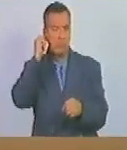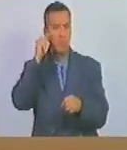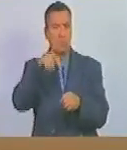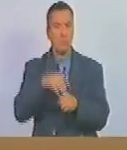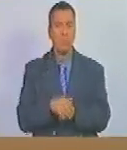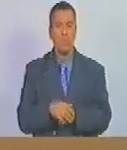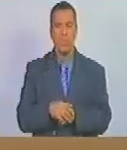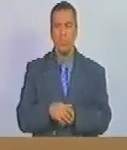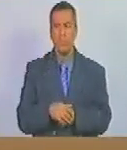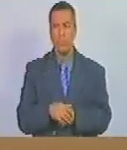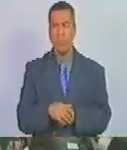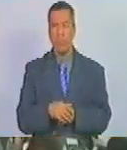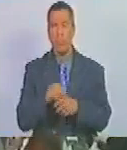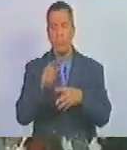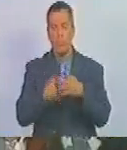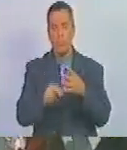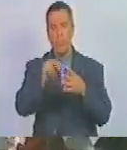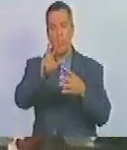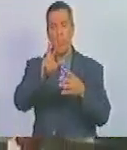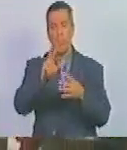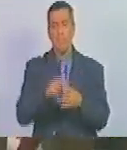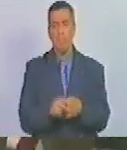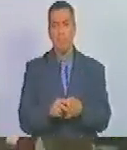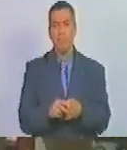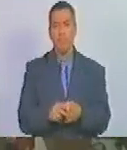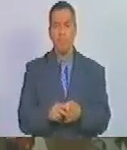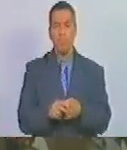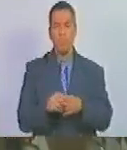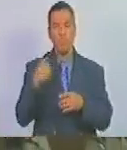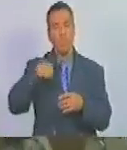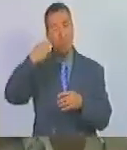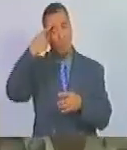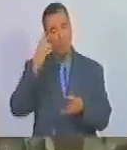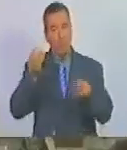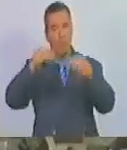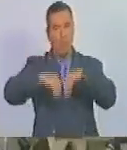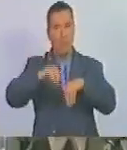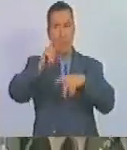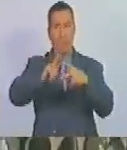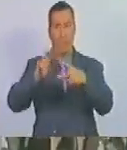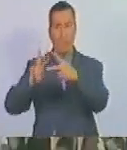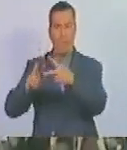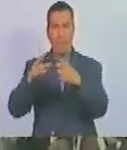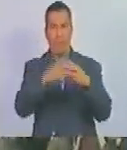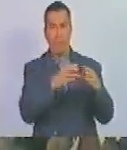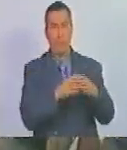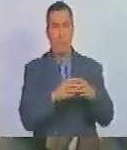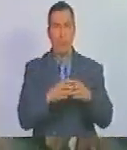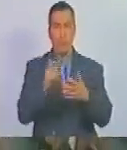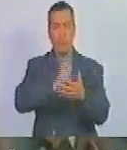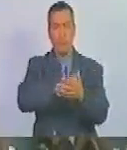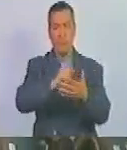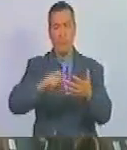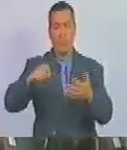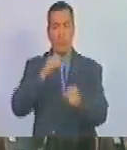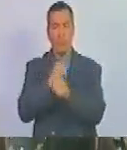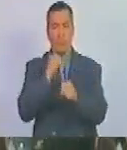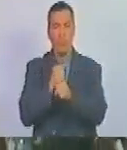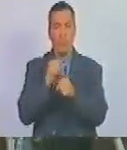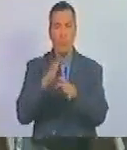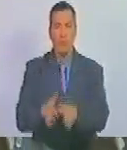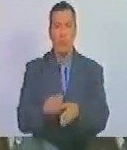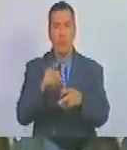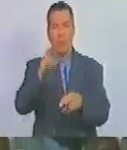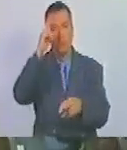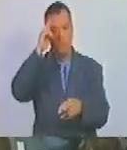jornaleros 3. según lo que acuerden las partes en el contrato de trabajo siempre que